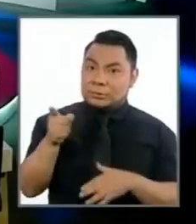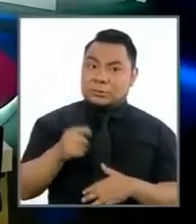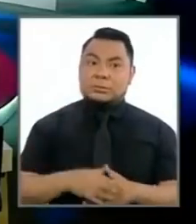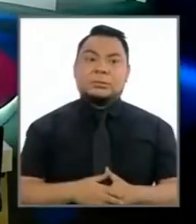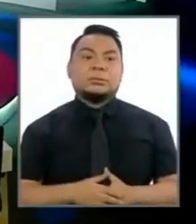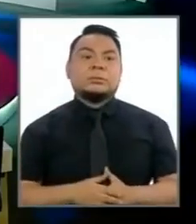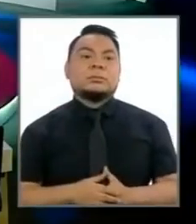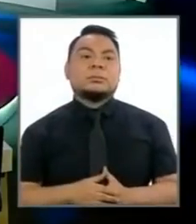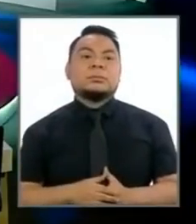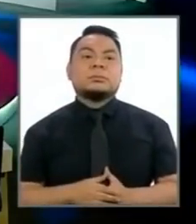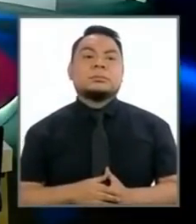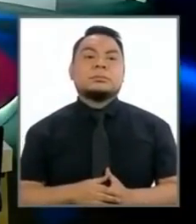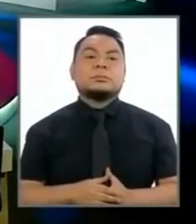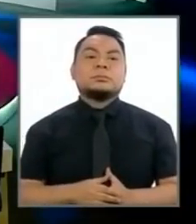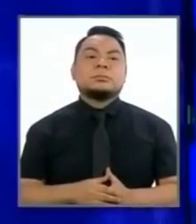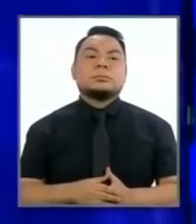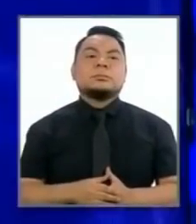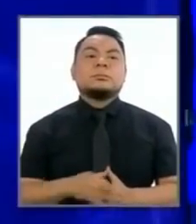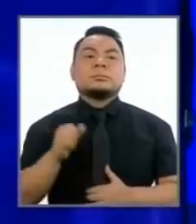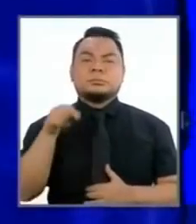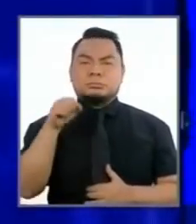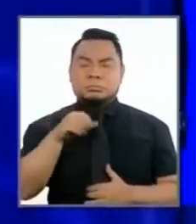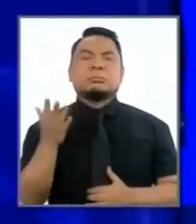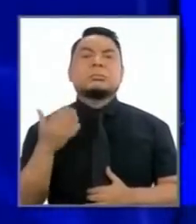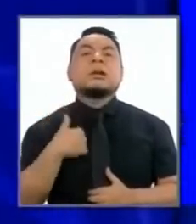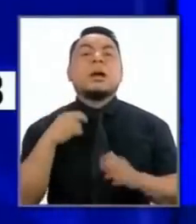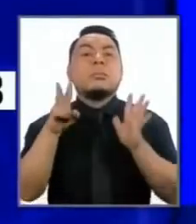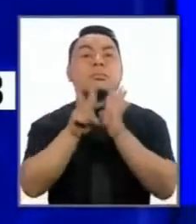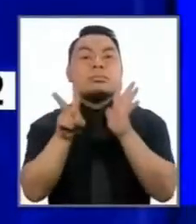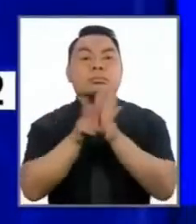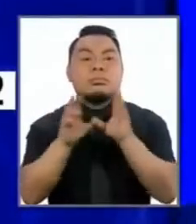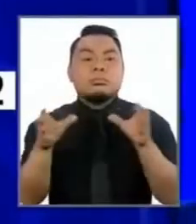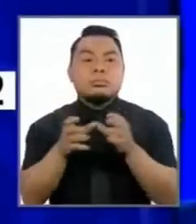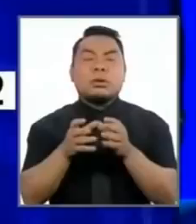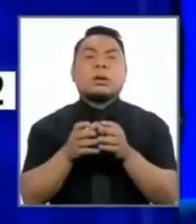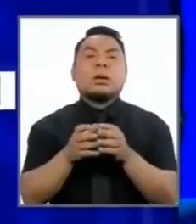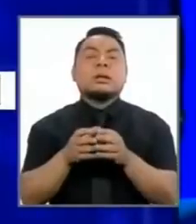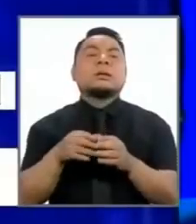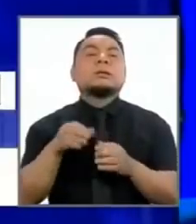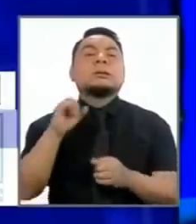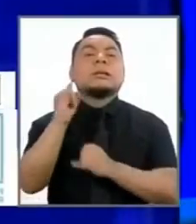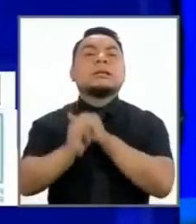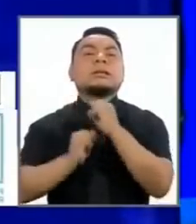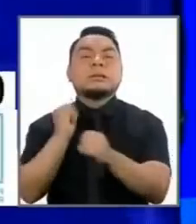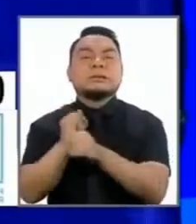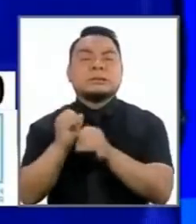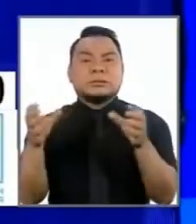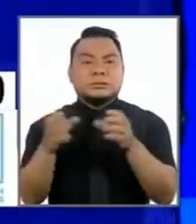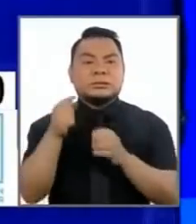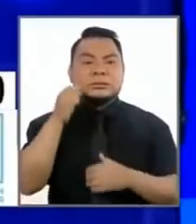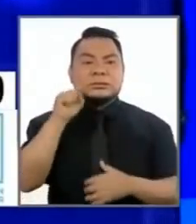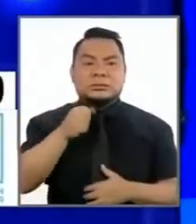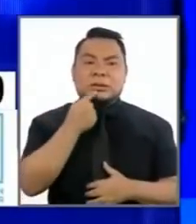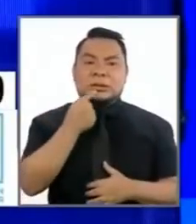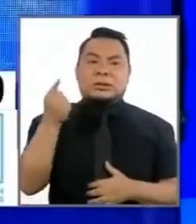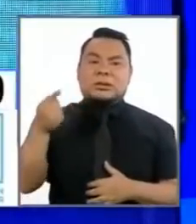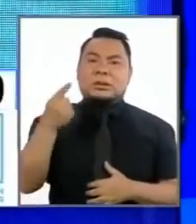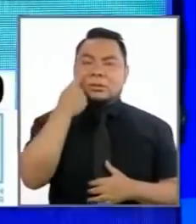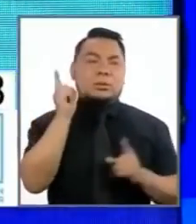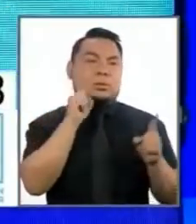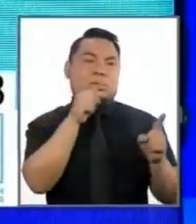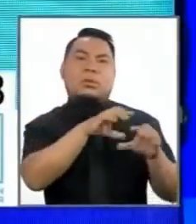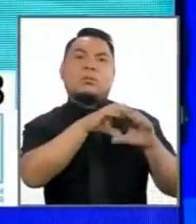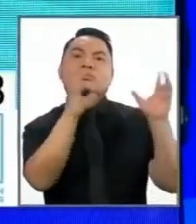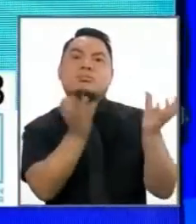el voluntariado es una institución internacional funciona en todo el mundo desarrollado creo que no